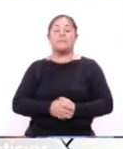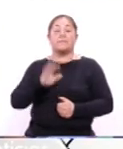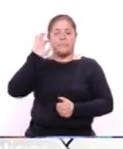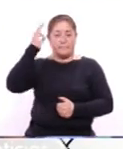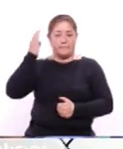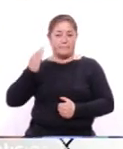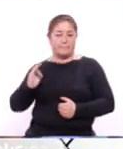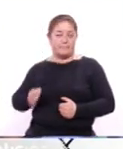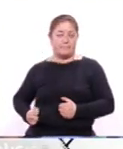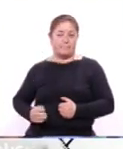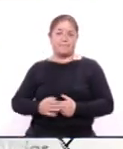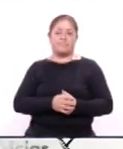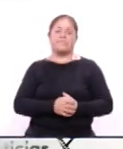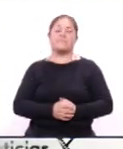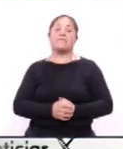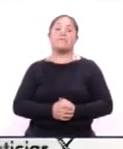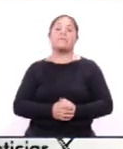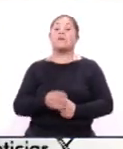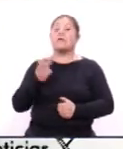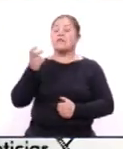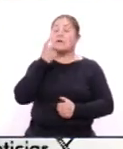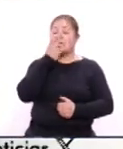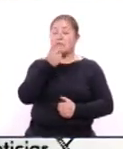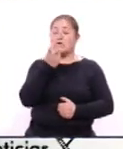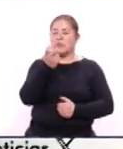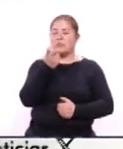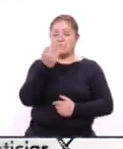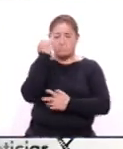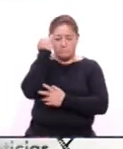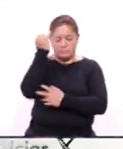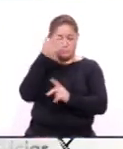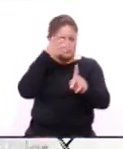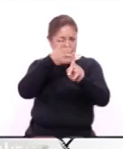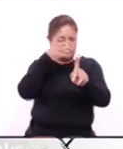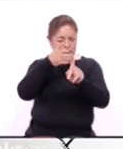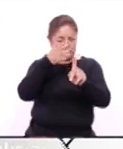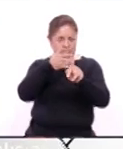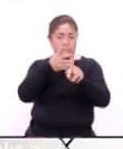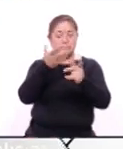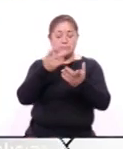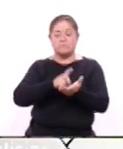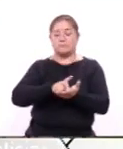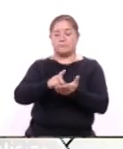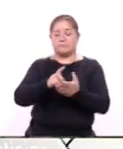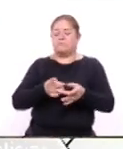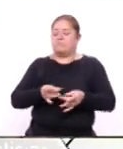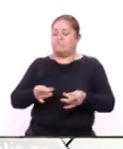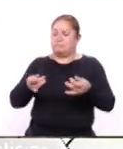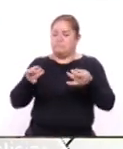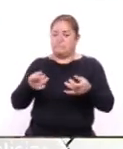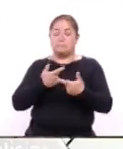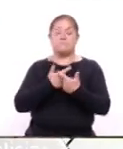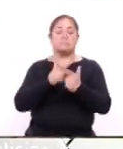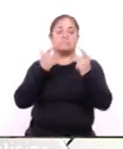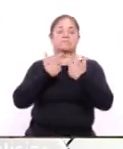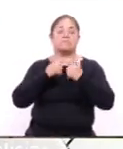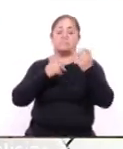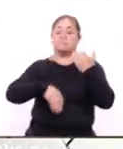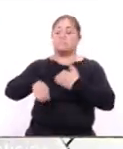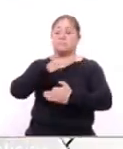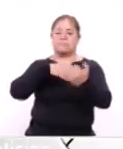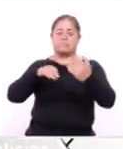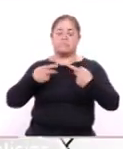de los Monteros Cuellar, enfatizó que esta estrategia tiene el objetivo de restablecer los derechos, dignidad y libertad de los pueblos